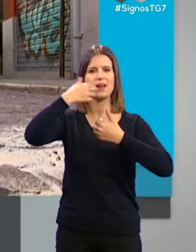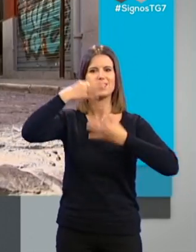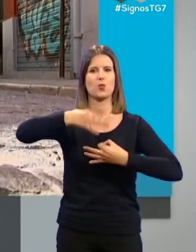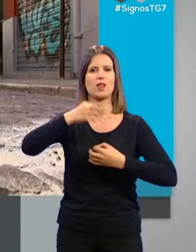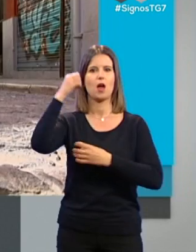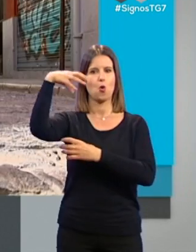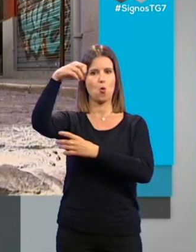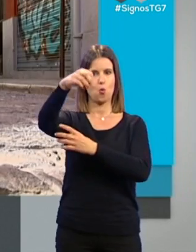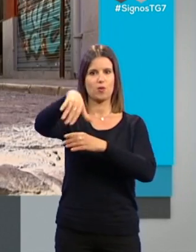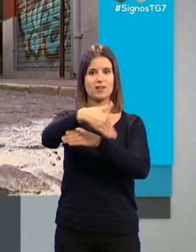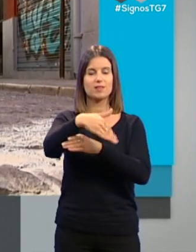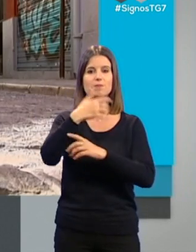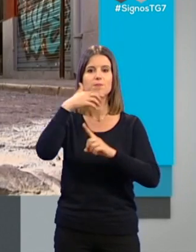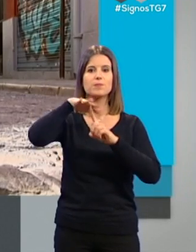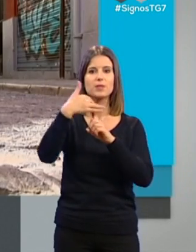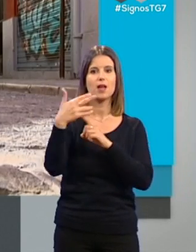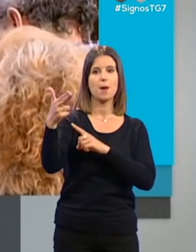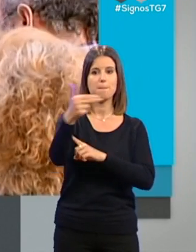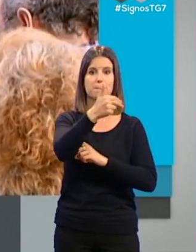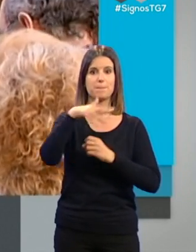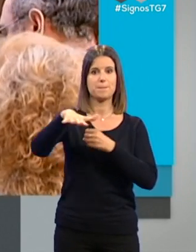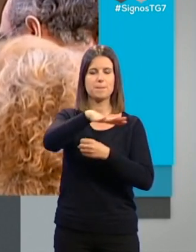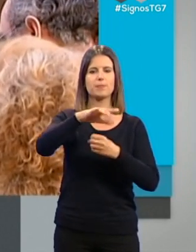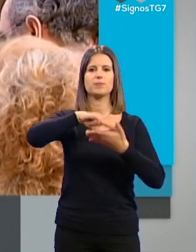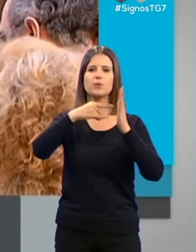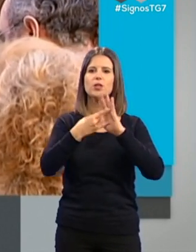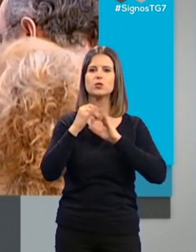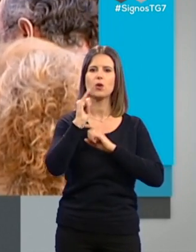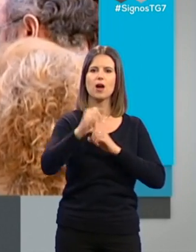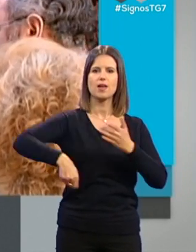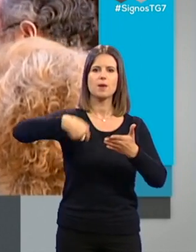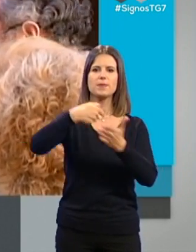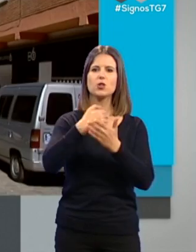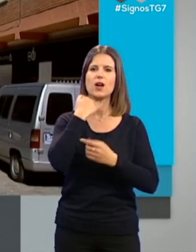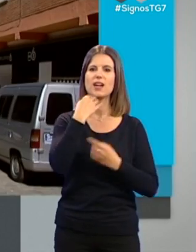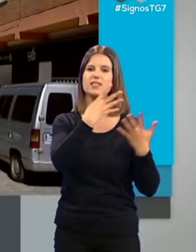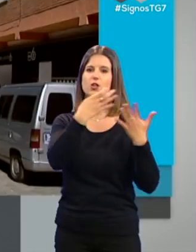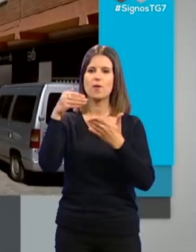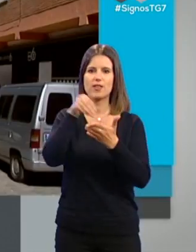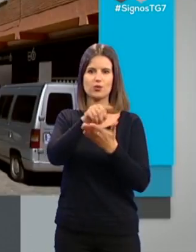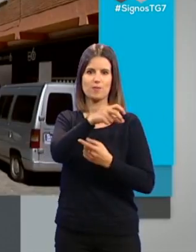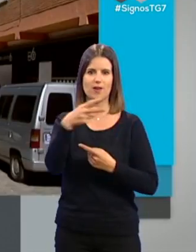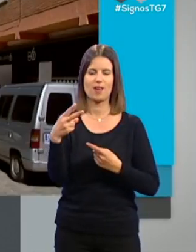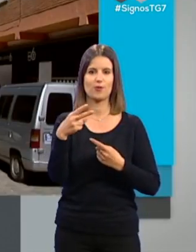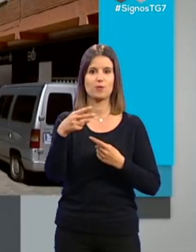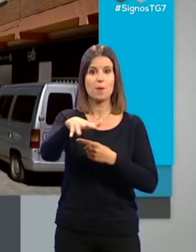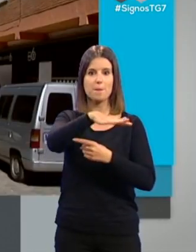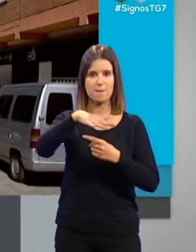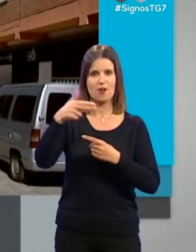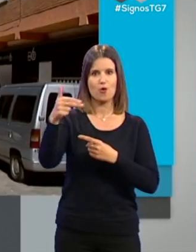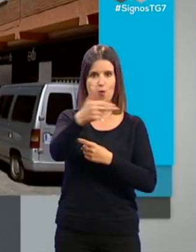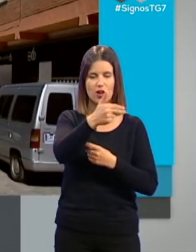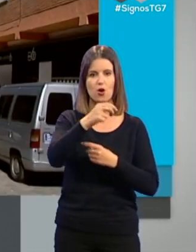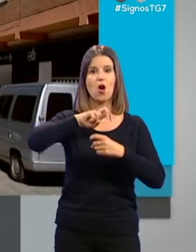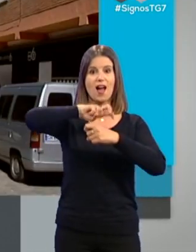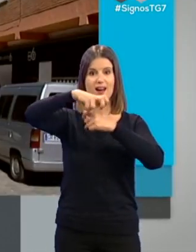en sus calles. En el caso del barrio del Boquerón, el proyecto contará con una inversión de casi 900.000 euros. El barrio del Boquerón y la Gran